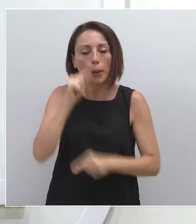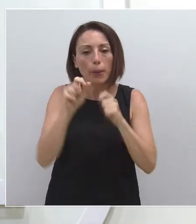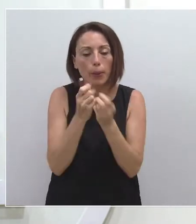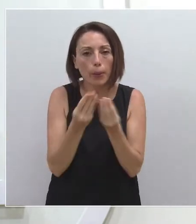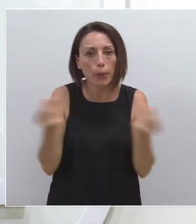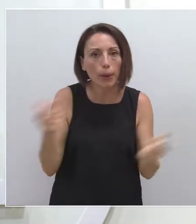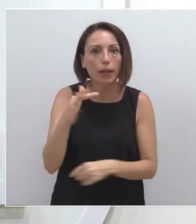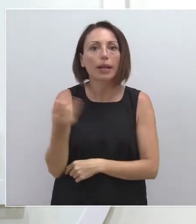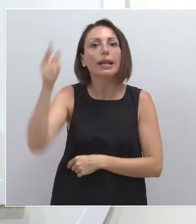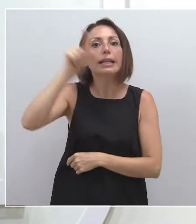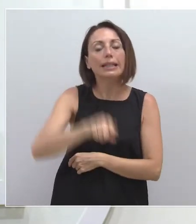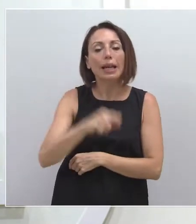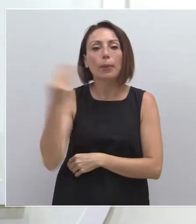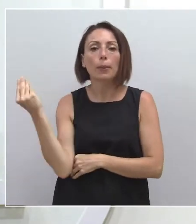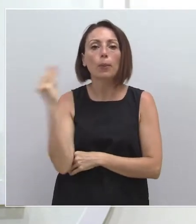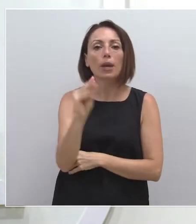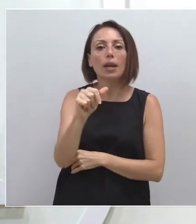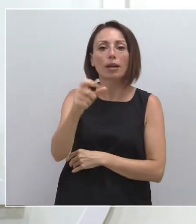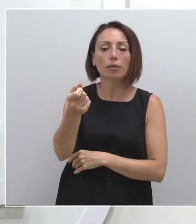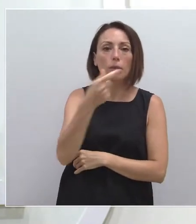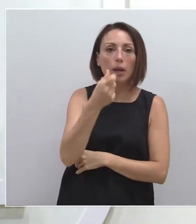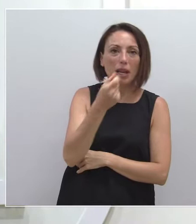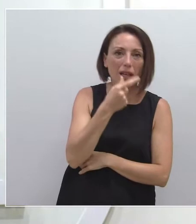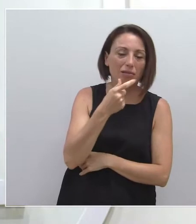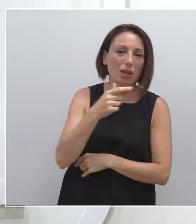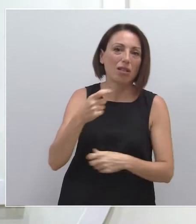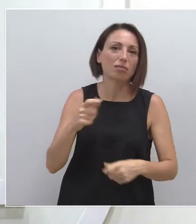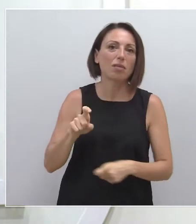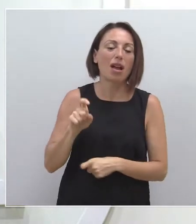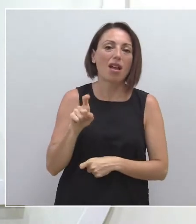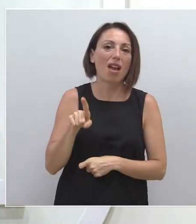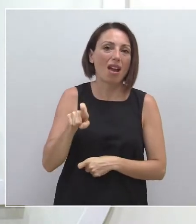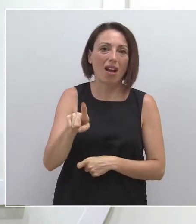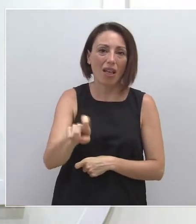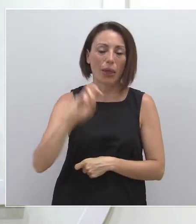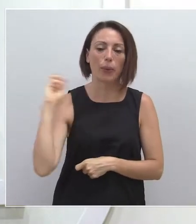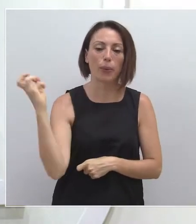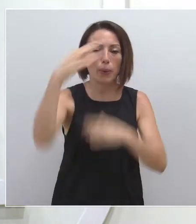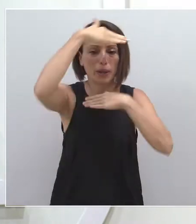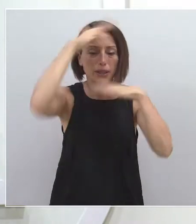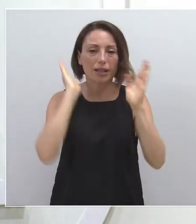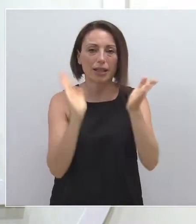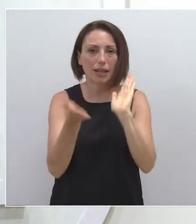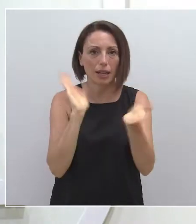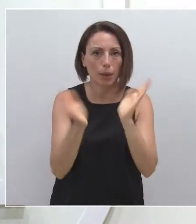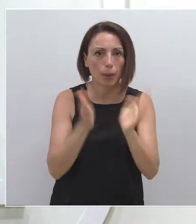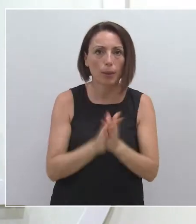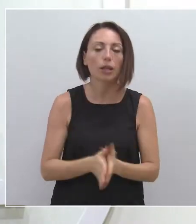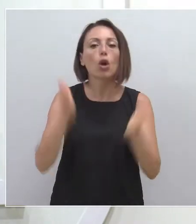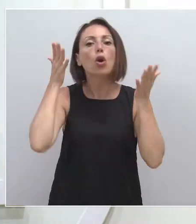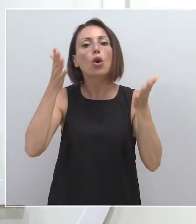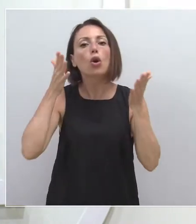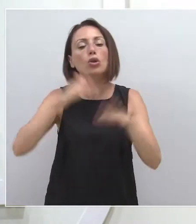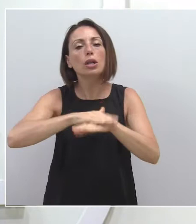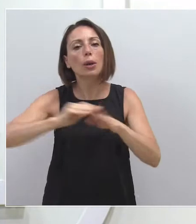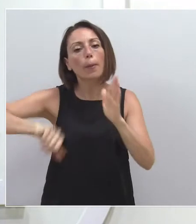medicamentos para tratar de esclerosis y varios tipos de cáncer. También dentro del área de salud, el Consejo de Gobierno ha dado